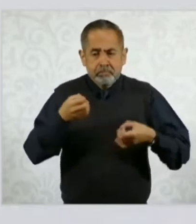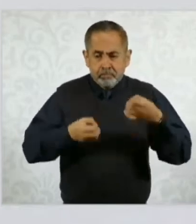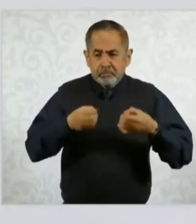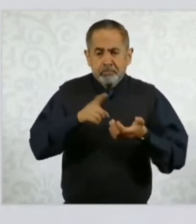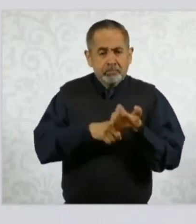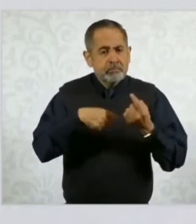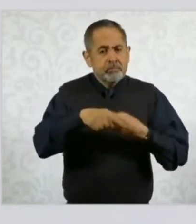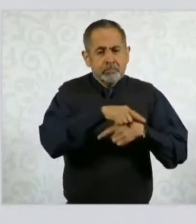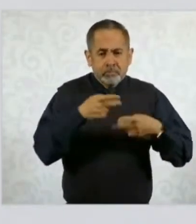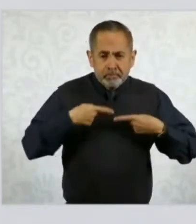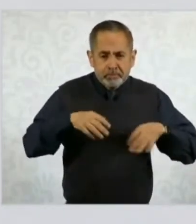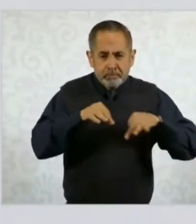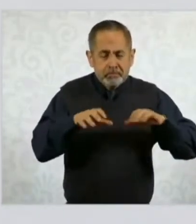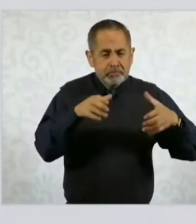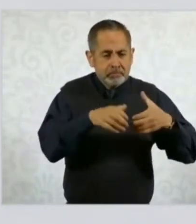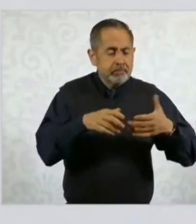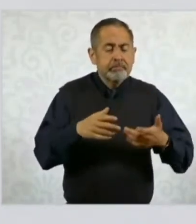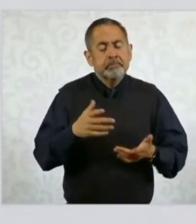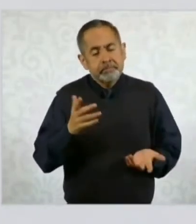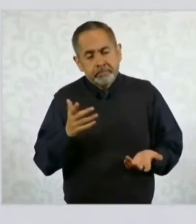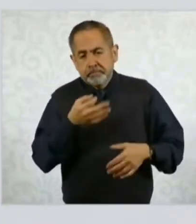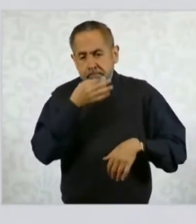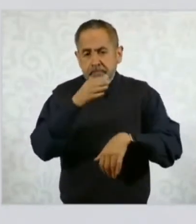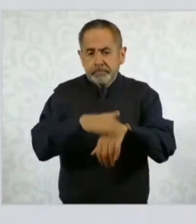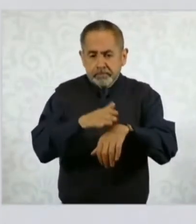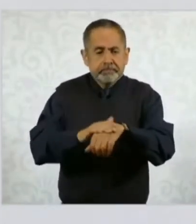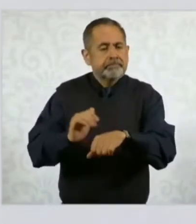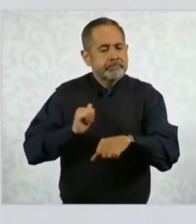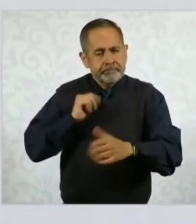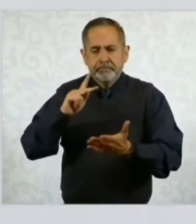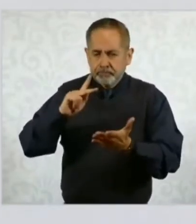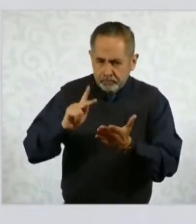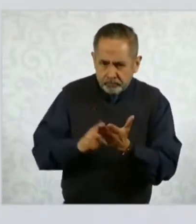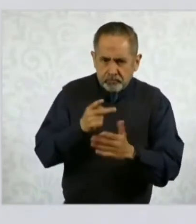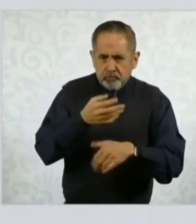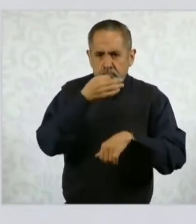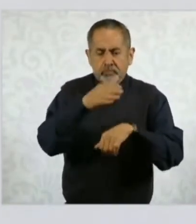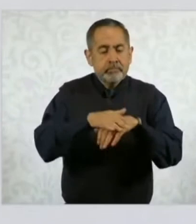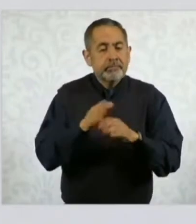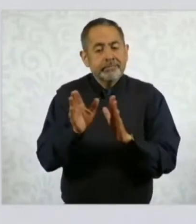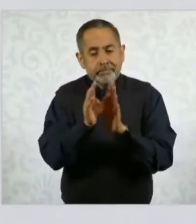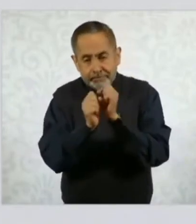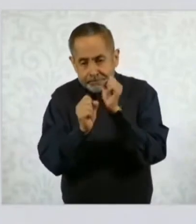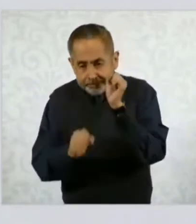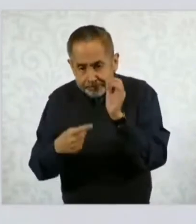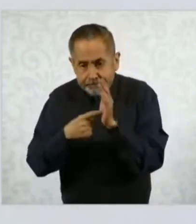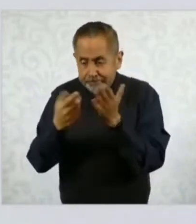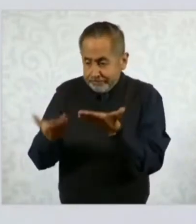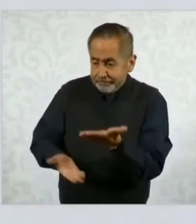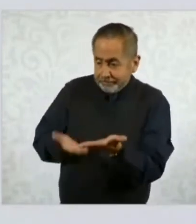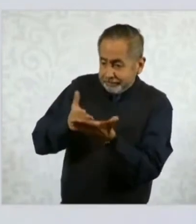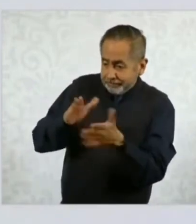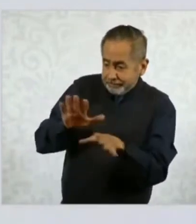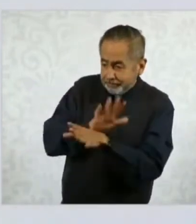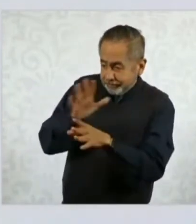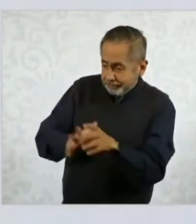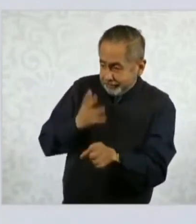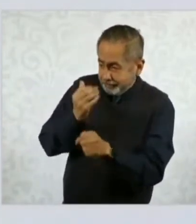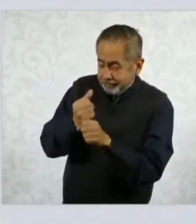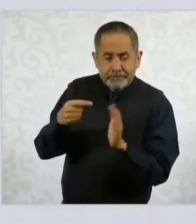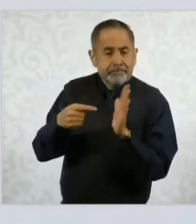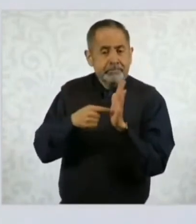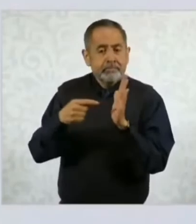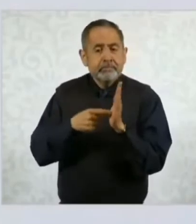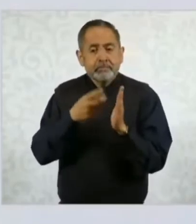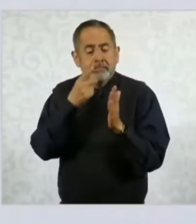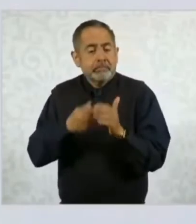trabajadores que, por cierto, aprovecho nuevamente la Constitución, en la Reforma Constitucional, quedan